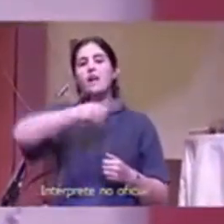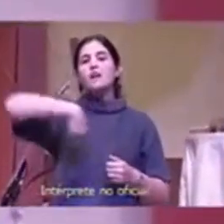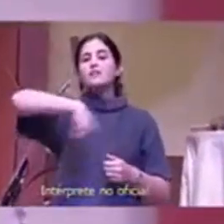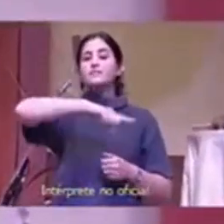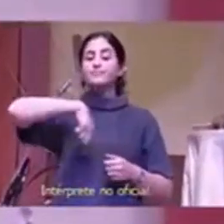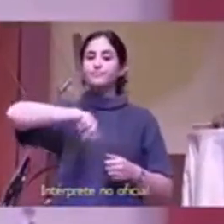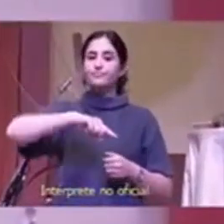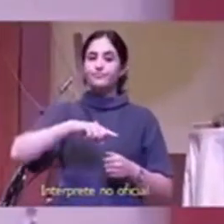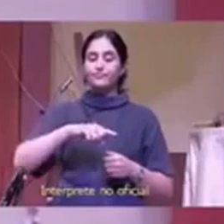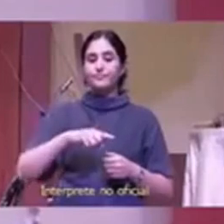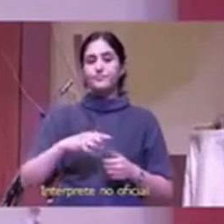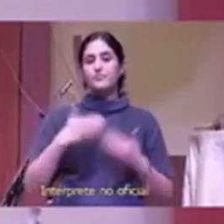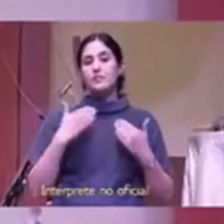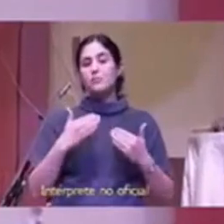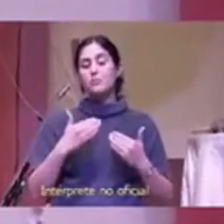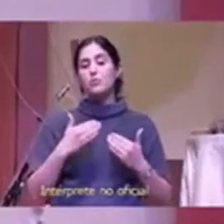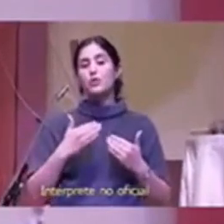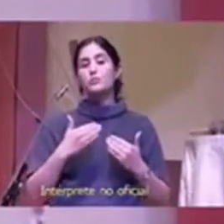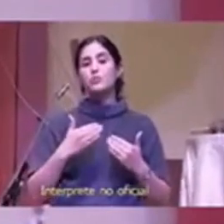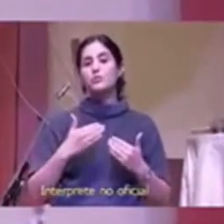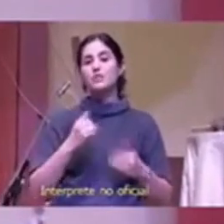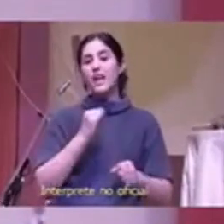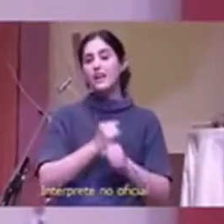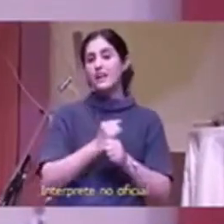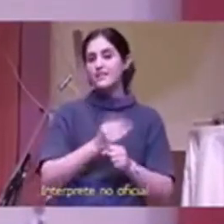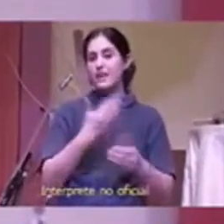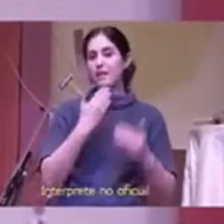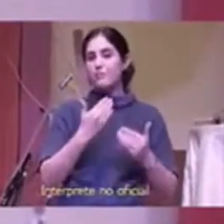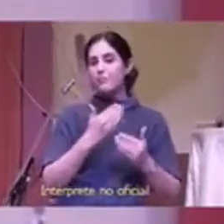brillarían en esa sombra tendrían un